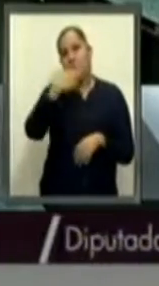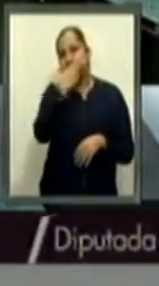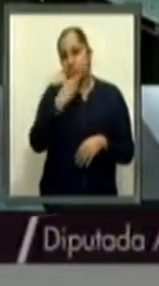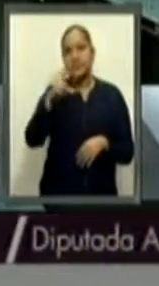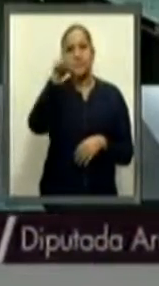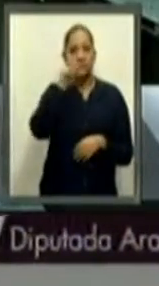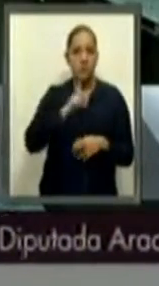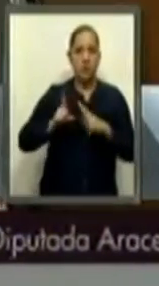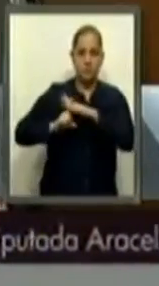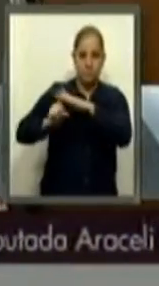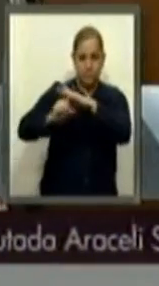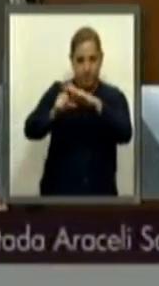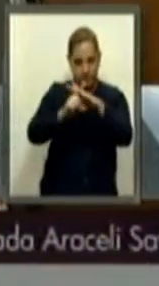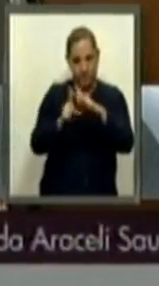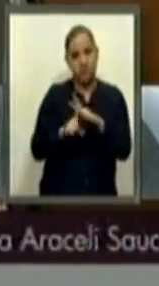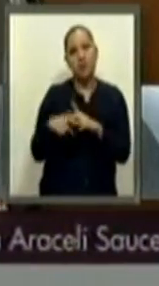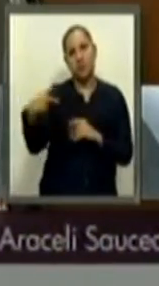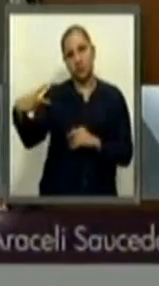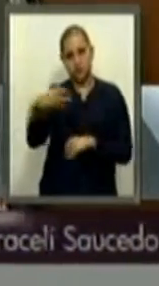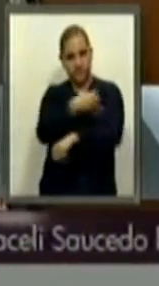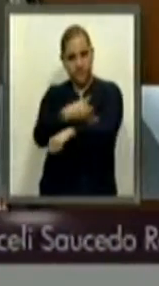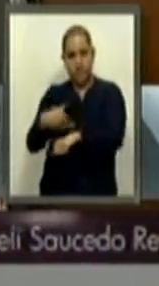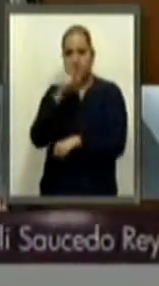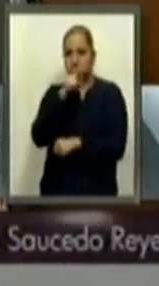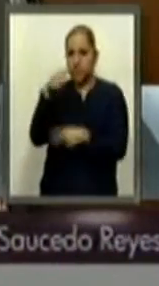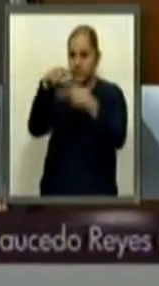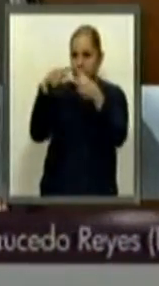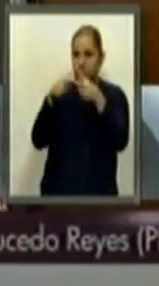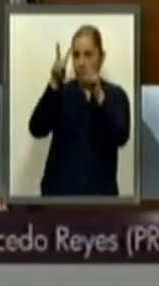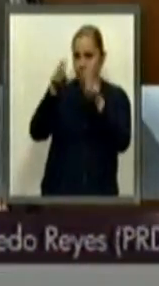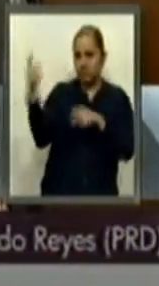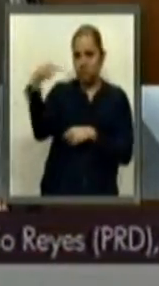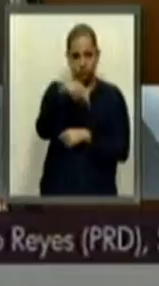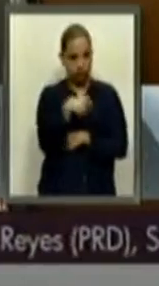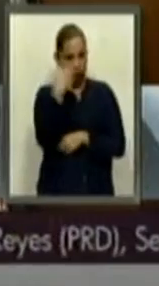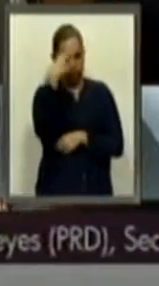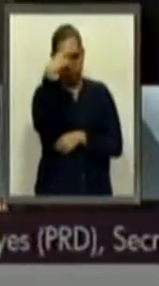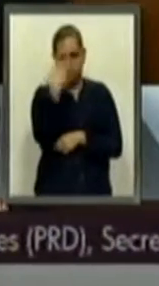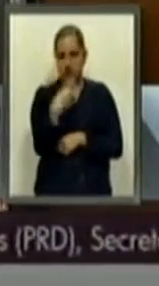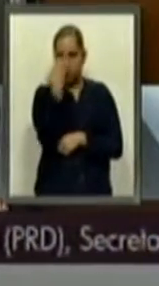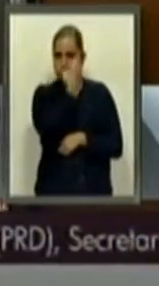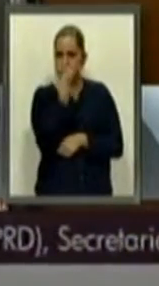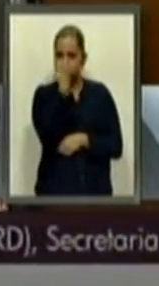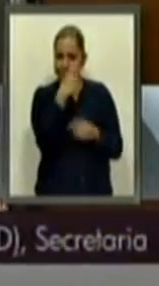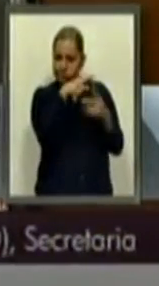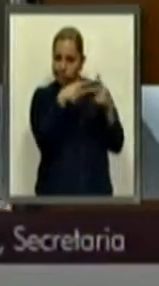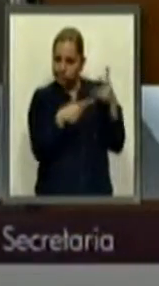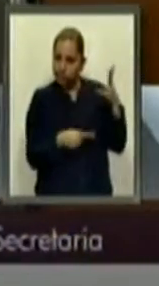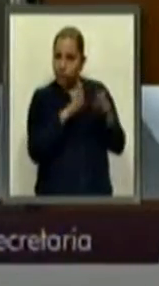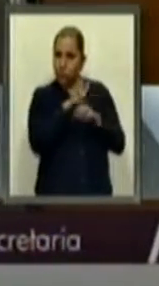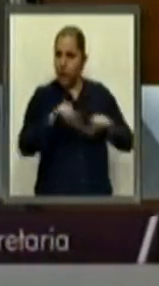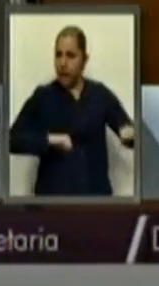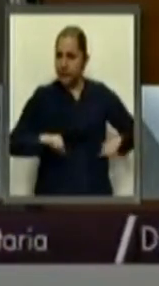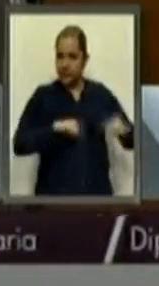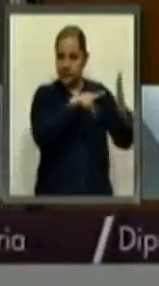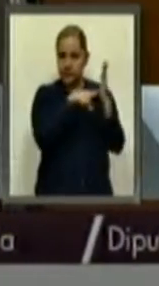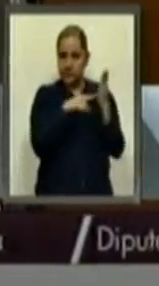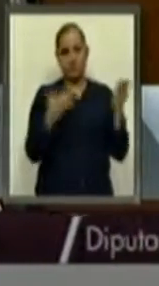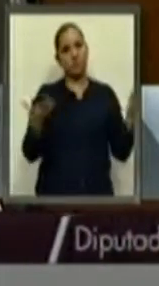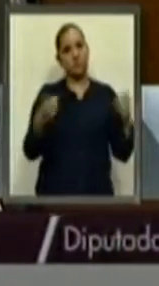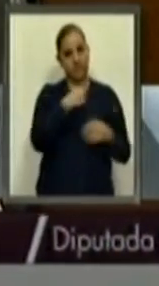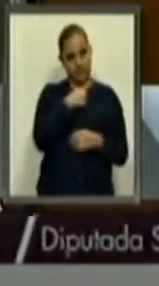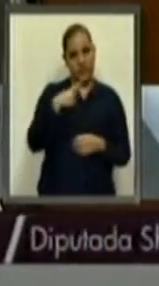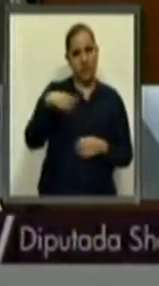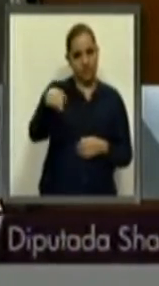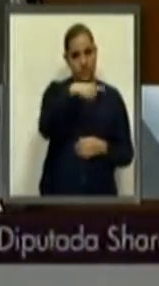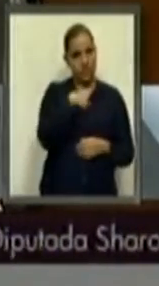los y las trabajadoras migrantes y sus familias. Vale la pena luchar por salvaguardar